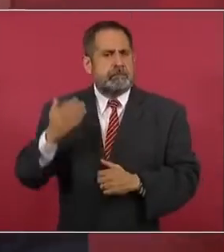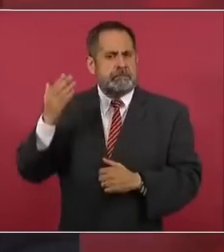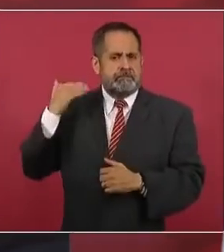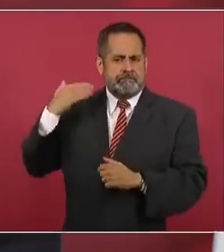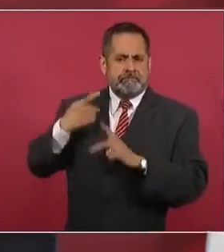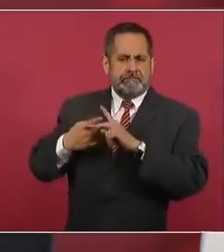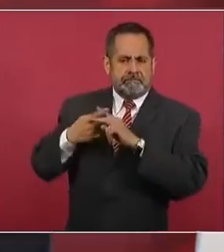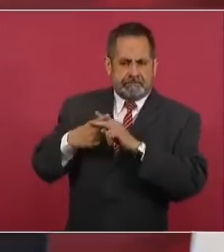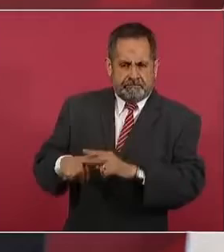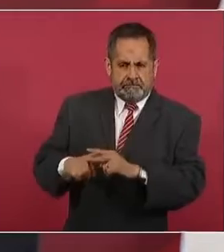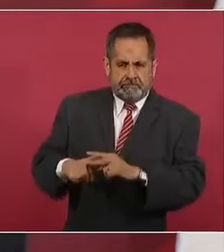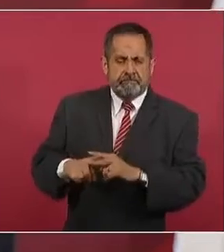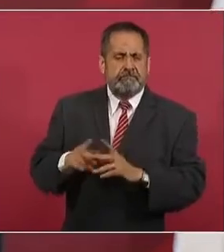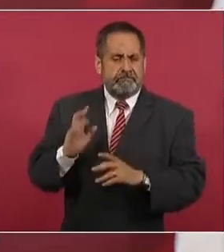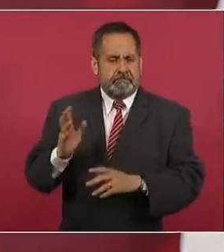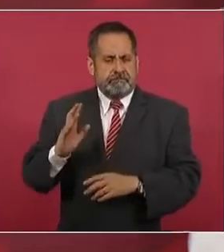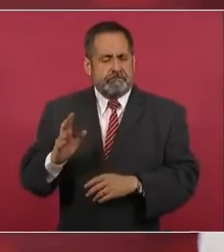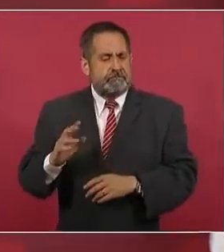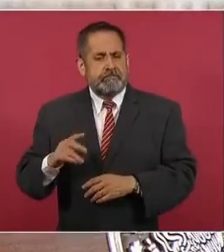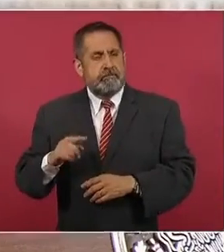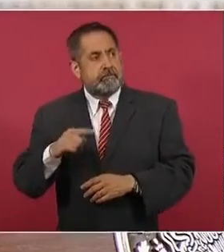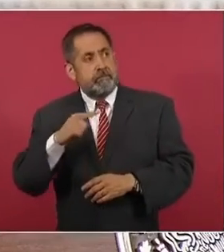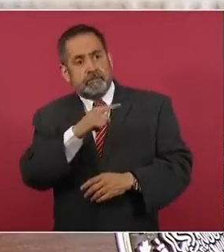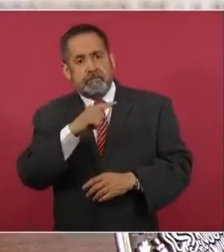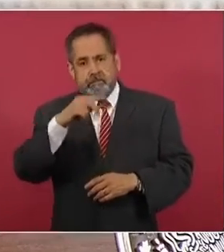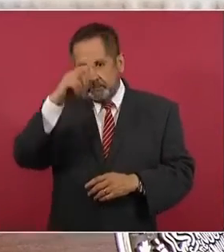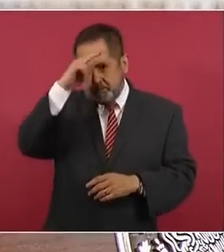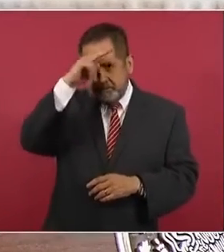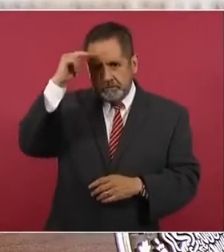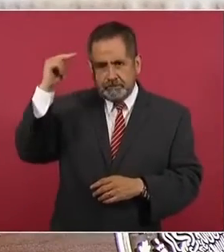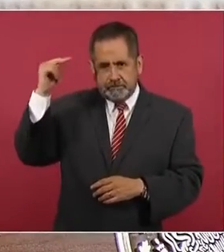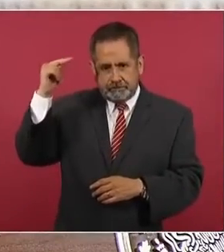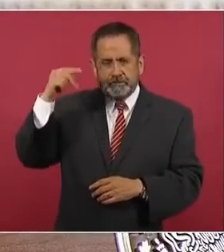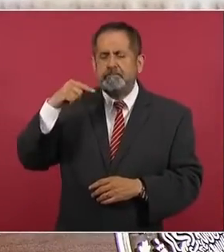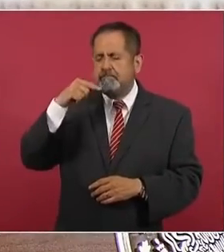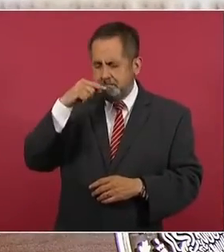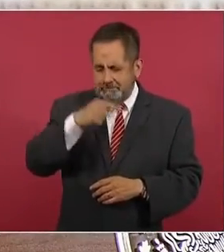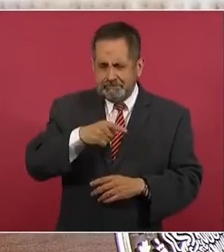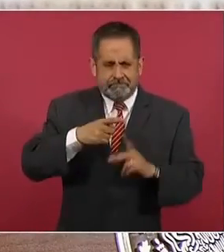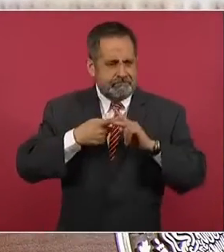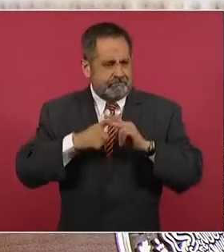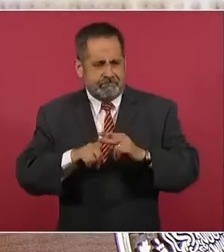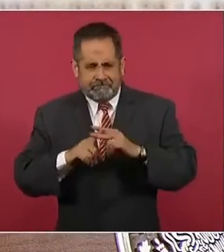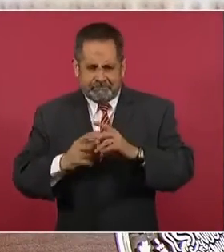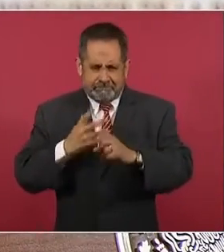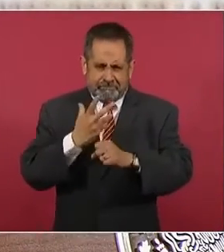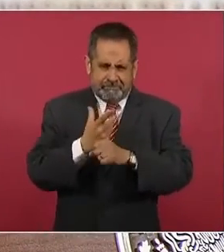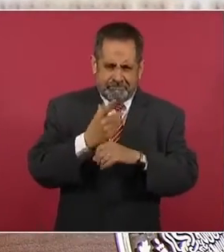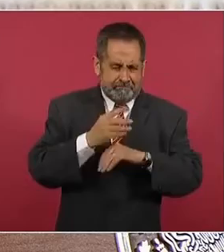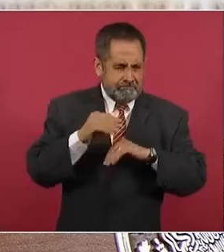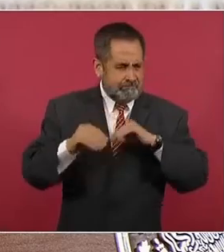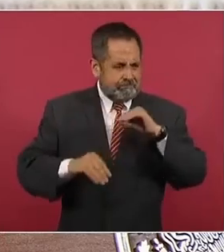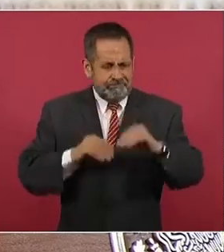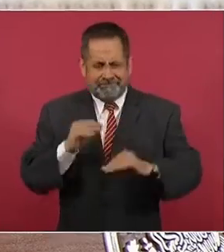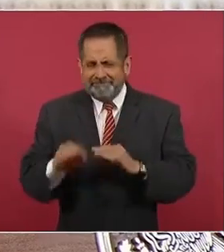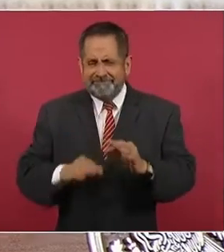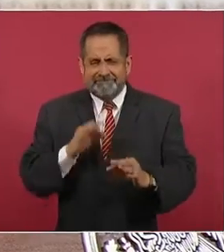en Nayarit, que